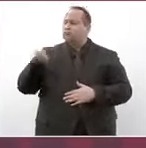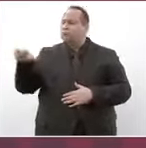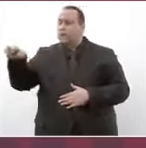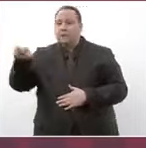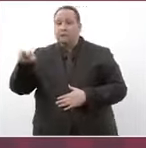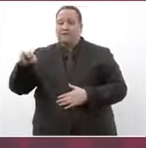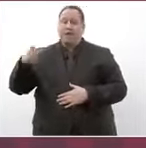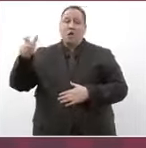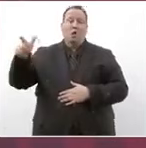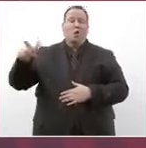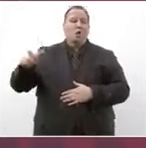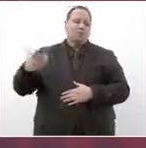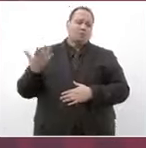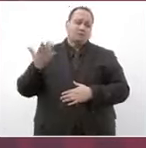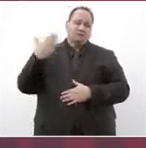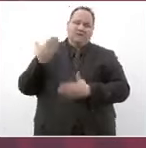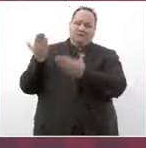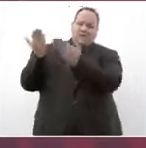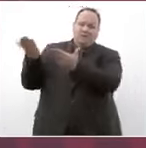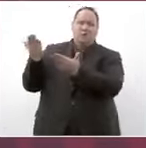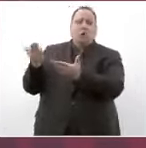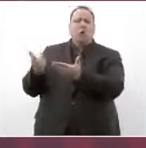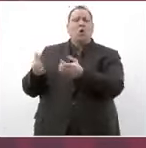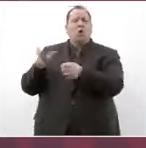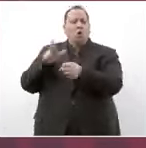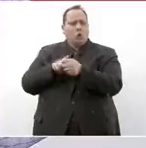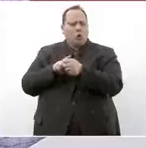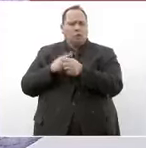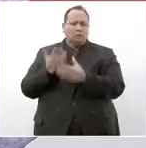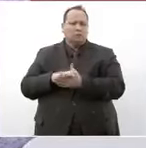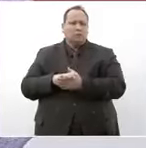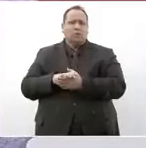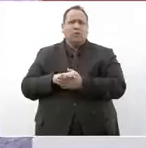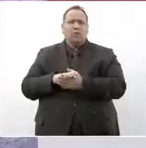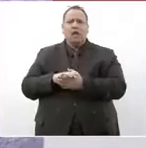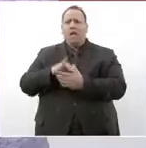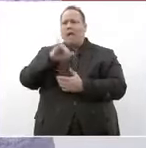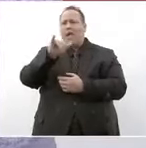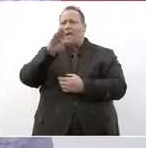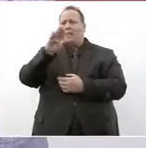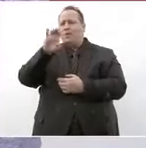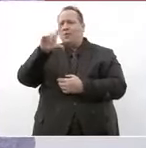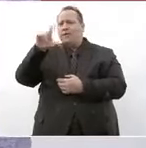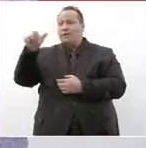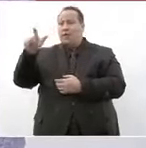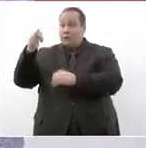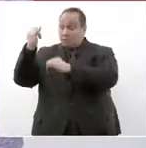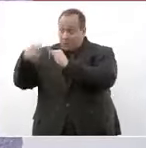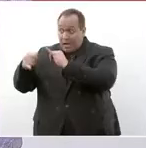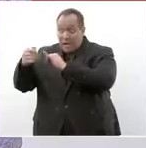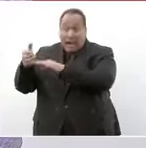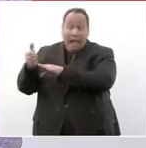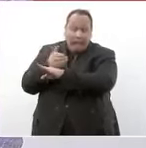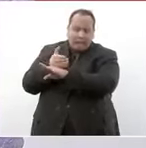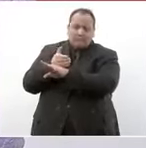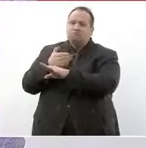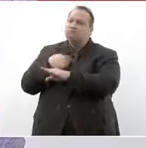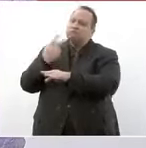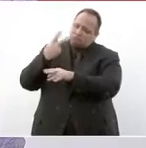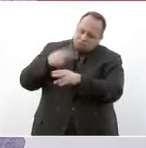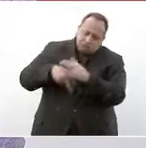antes de que concluyera el mandato del gobernador Jaime Bonilla porque